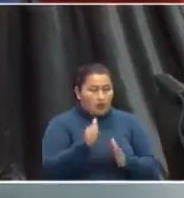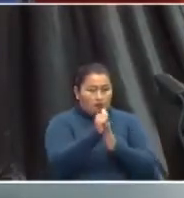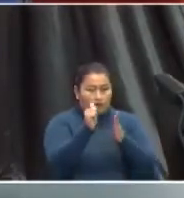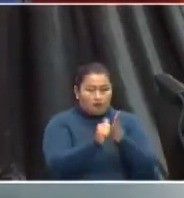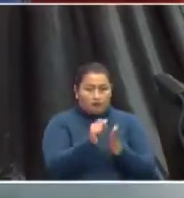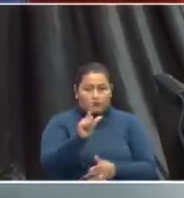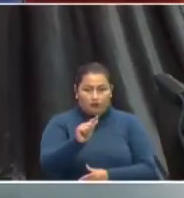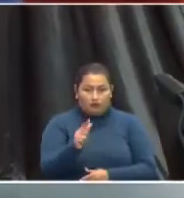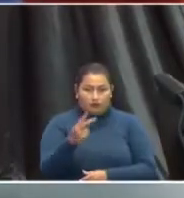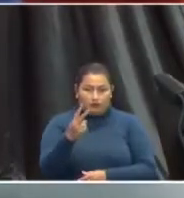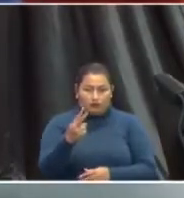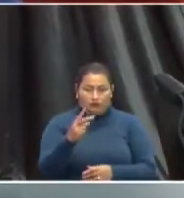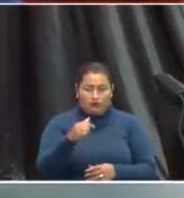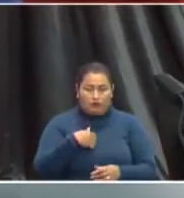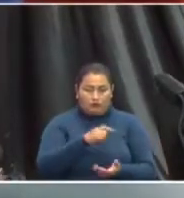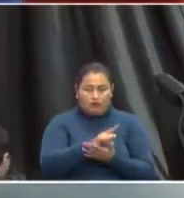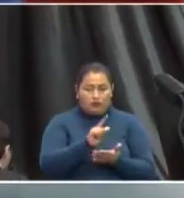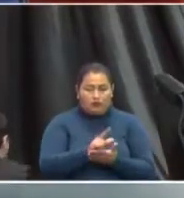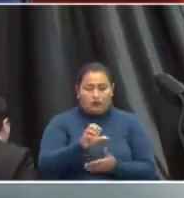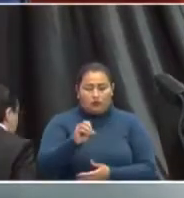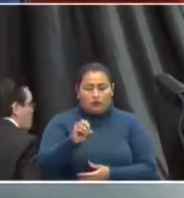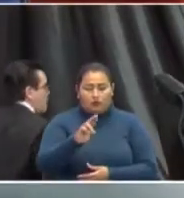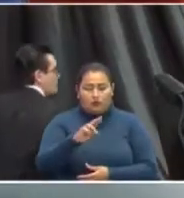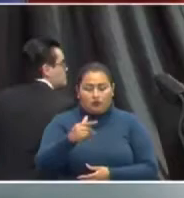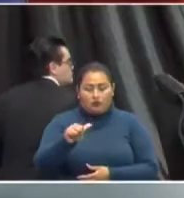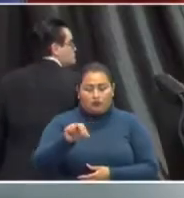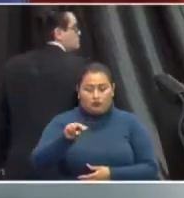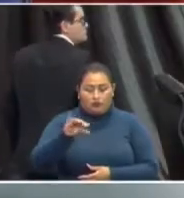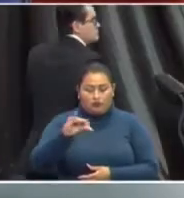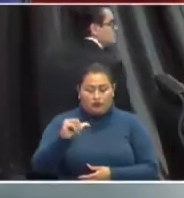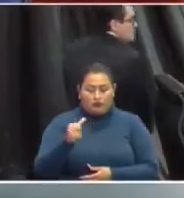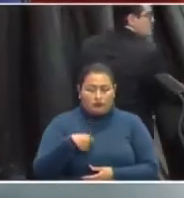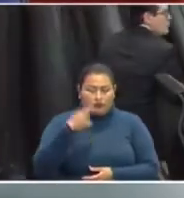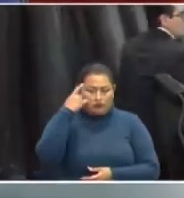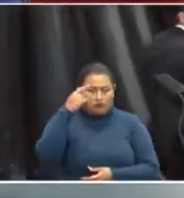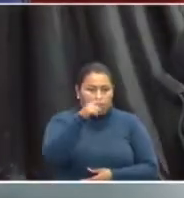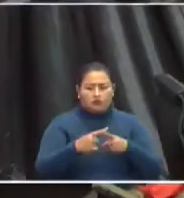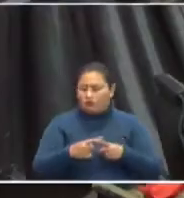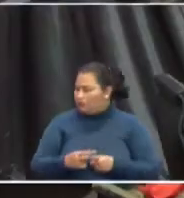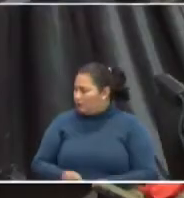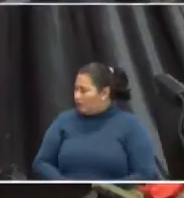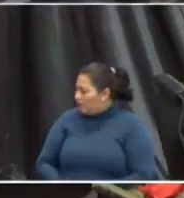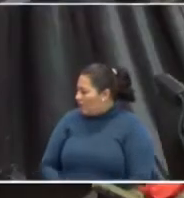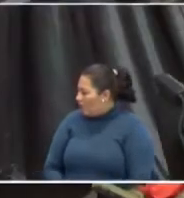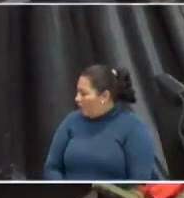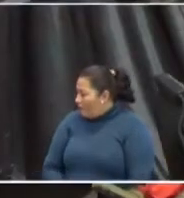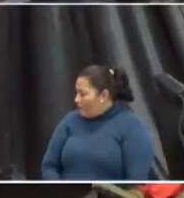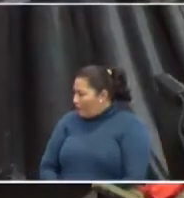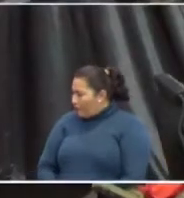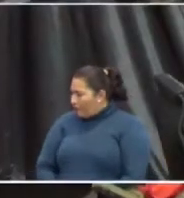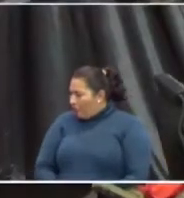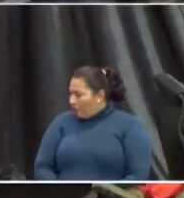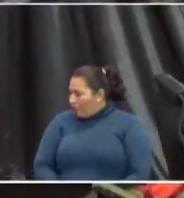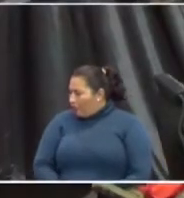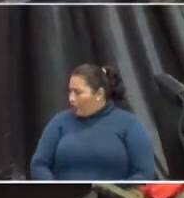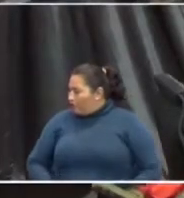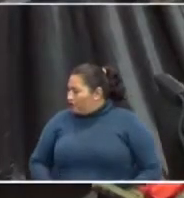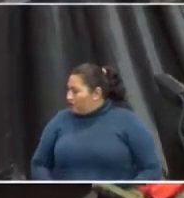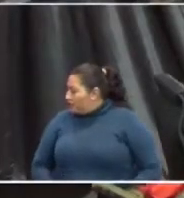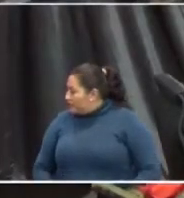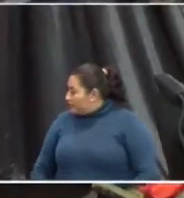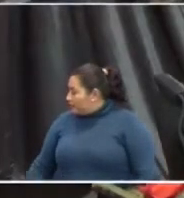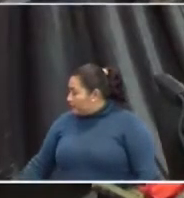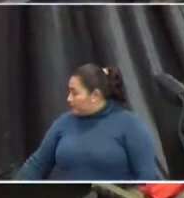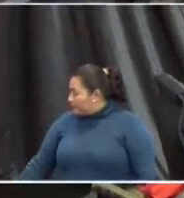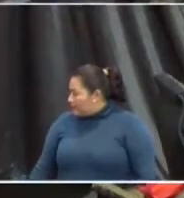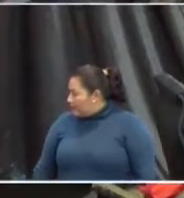y con más números de diputados, por ejemplo, Sinaloa tiene 44. Precisó que durante este 2019 el Congreso de Sinaloa